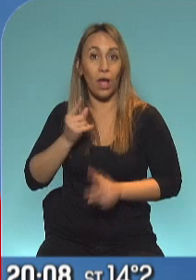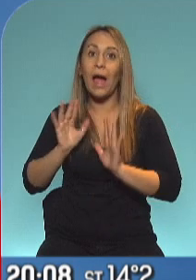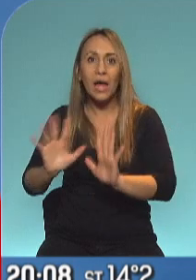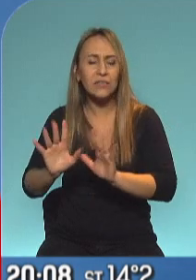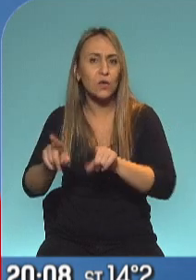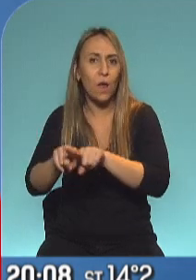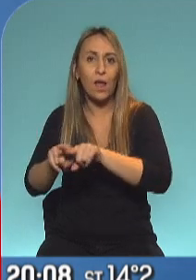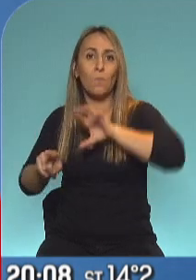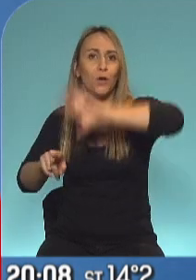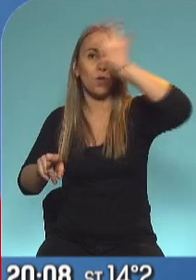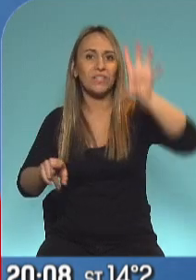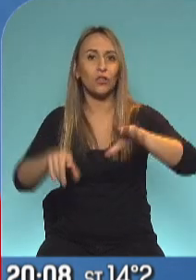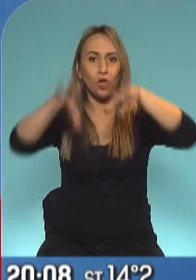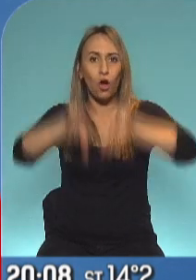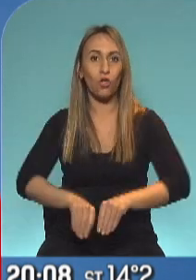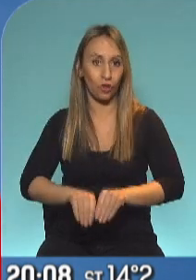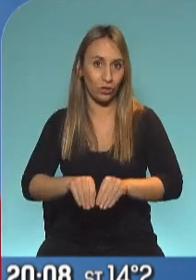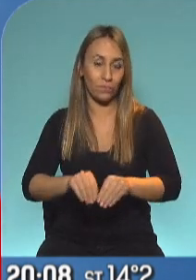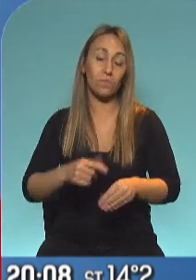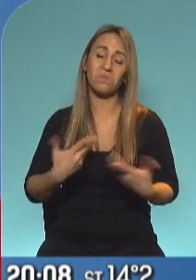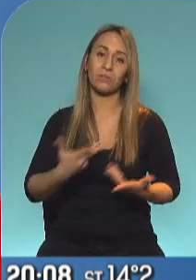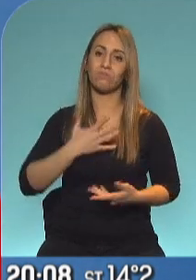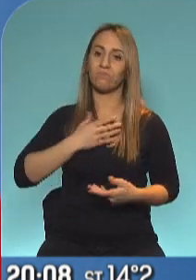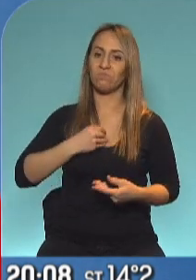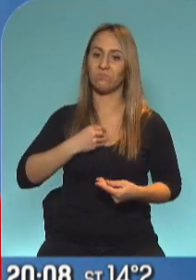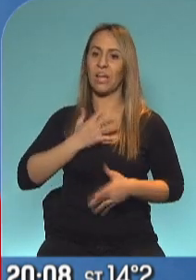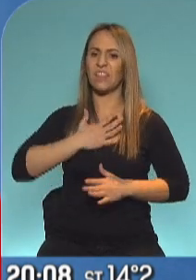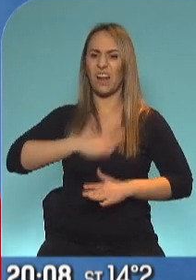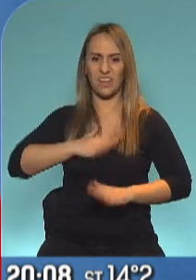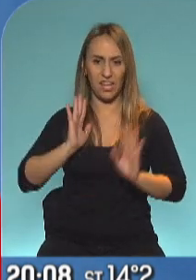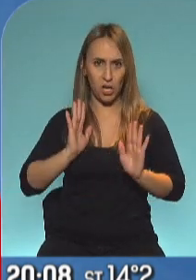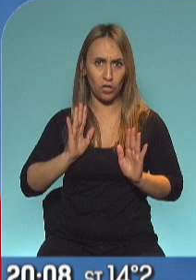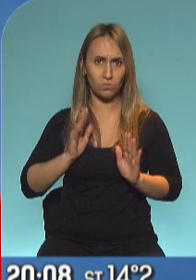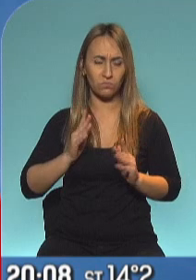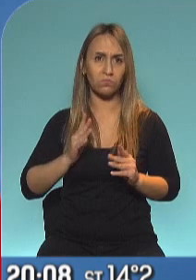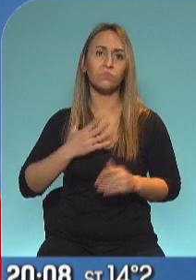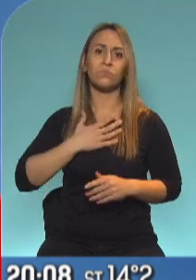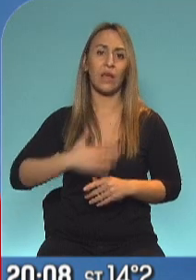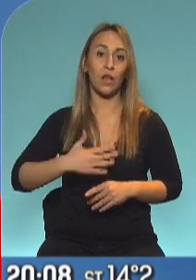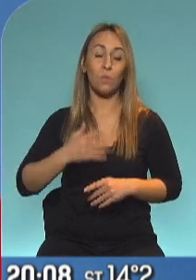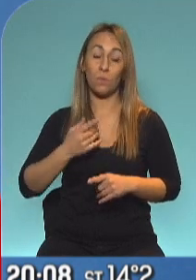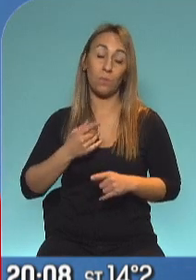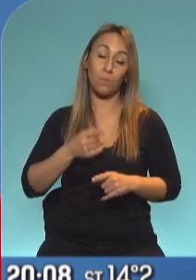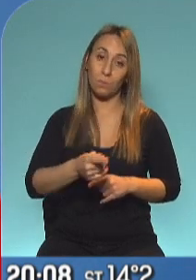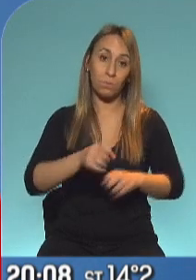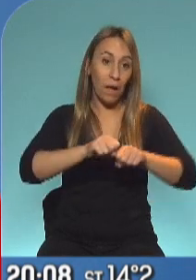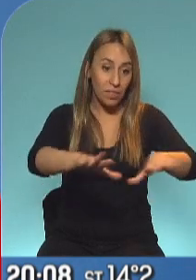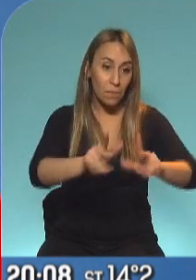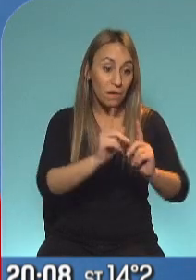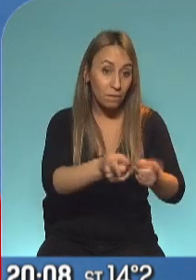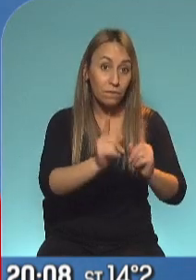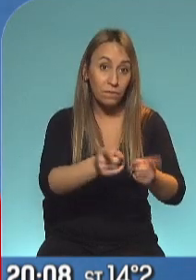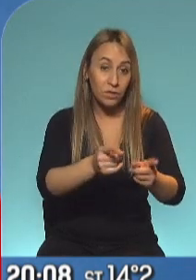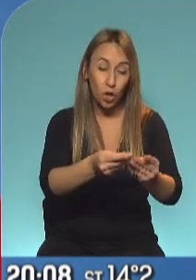Por eso nos sentimos tranquilos y por momentos relajados frente a un riesgo que no ha terminado, que está